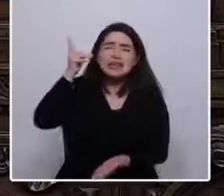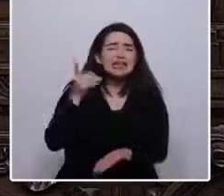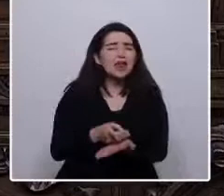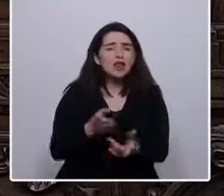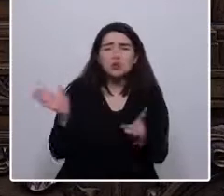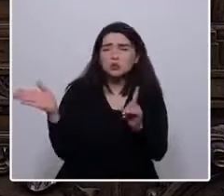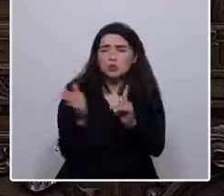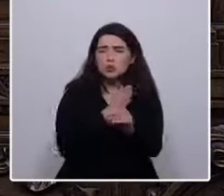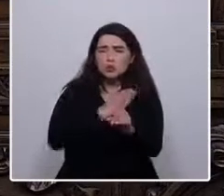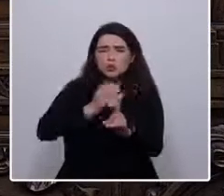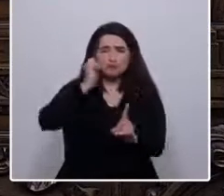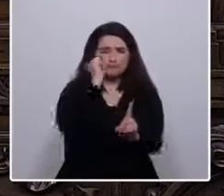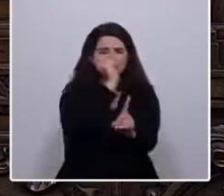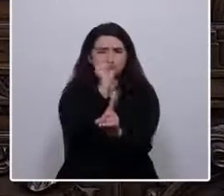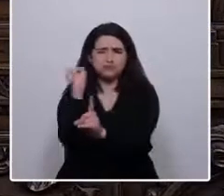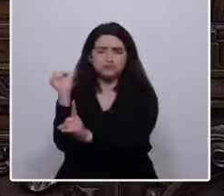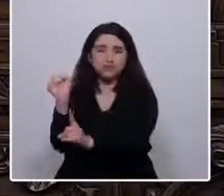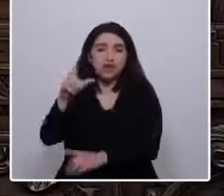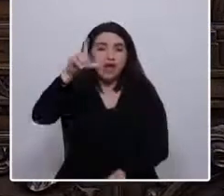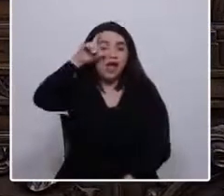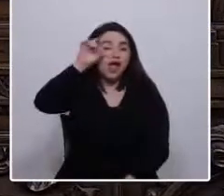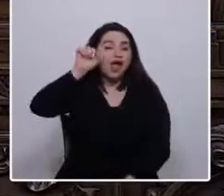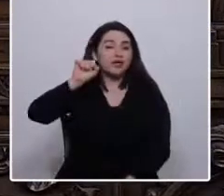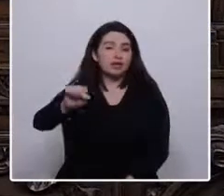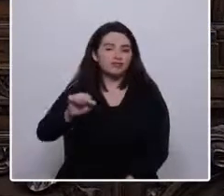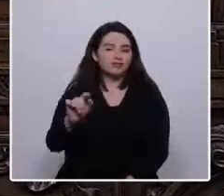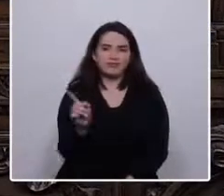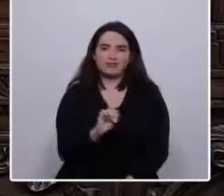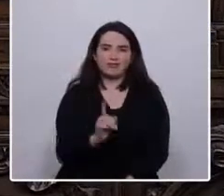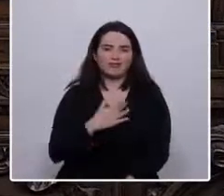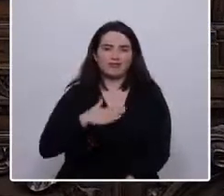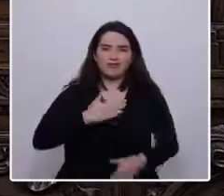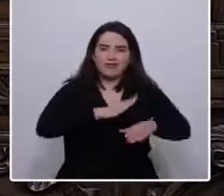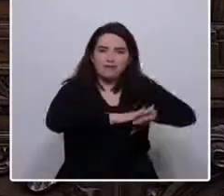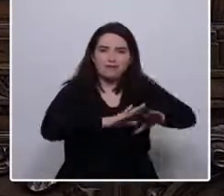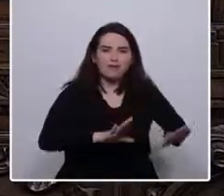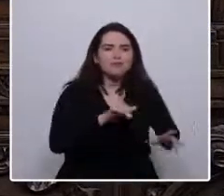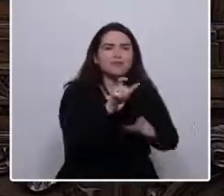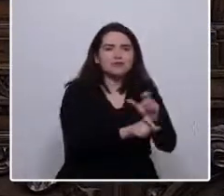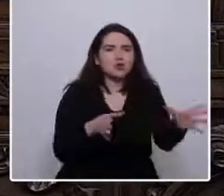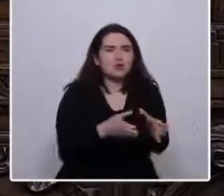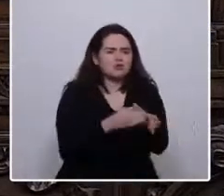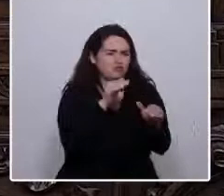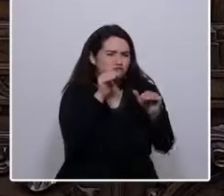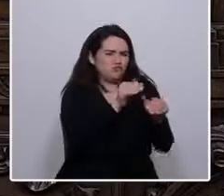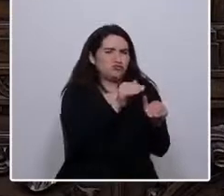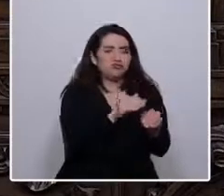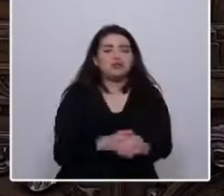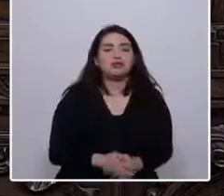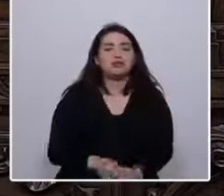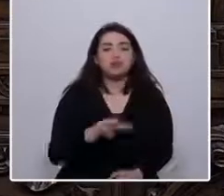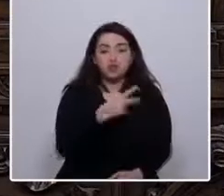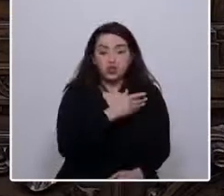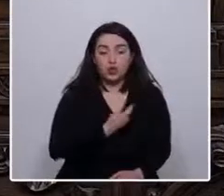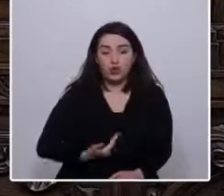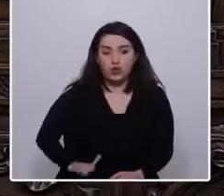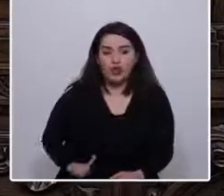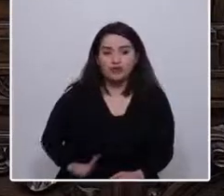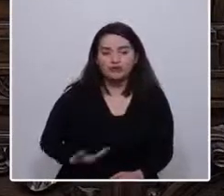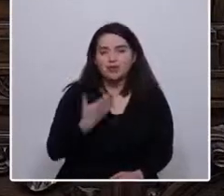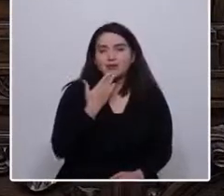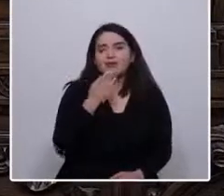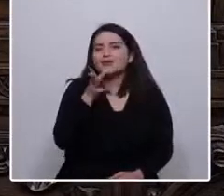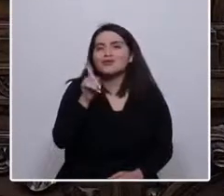asesinó. Allende no quiso eliminar a los ultras de su gobierno ni tampoco alcanzó a convocar lo que habría sido una tremenda